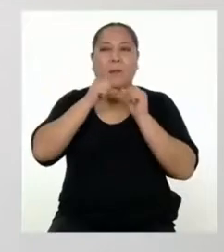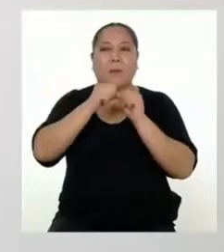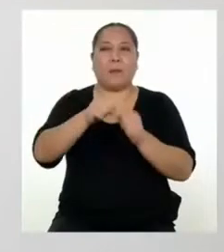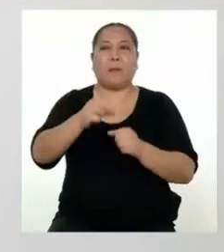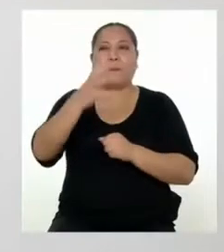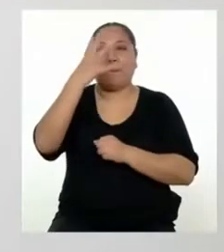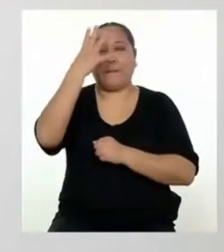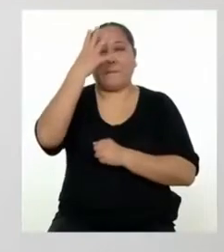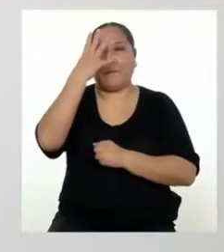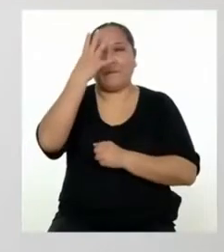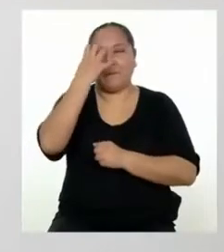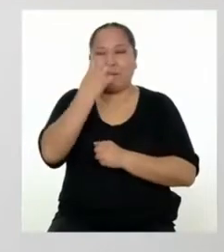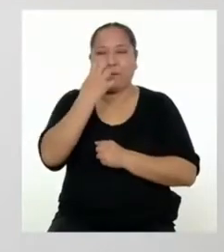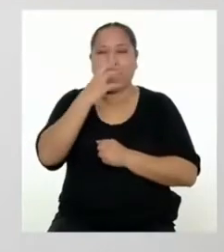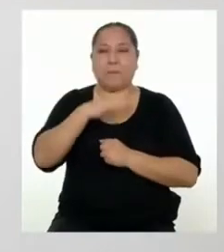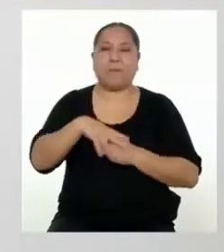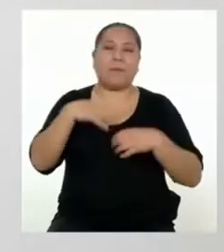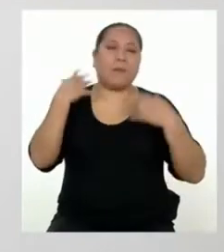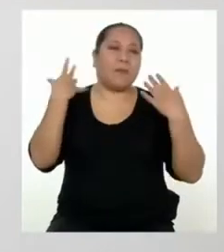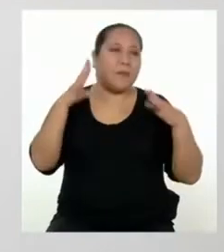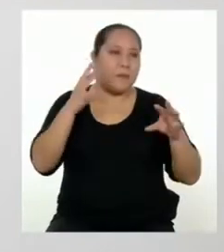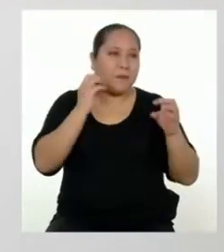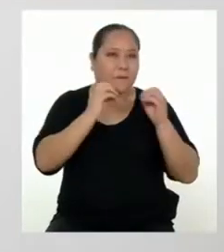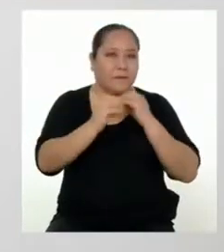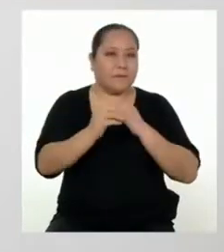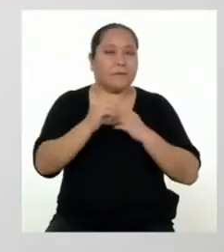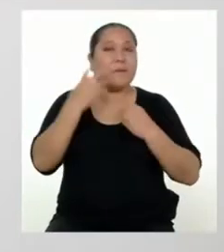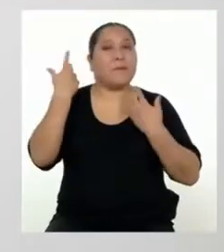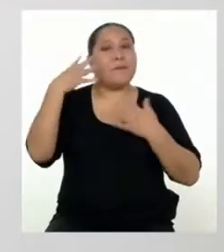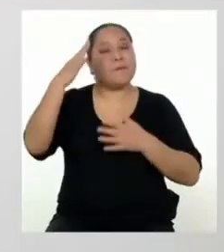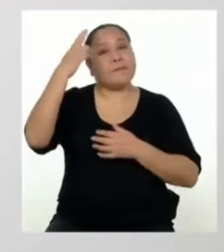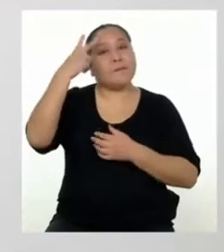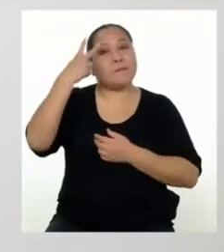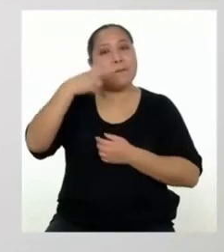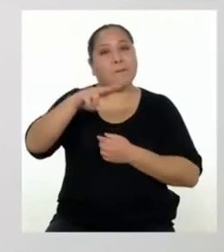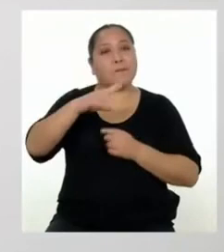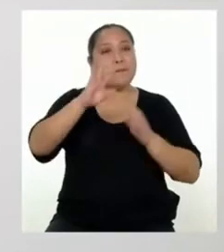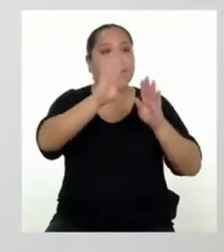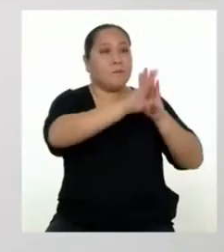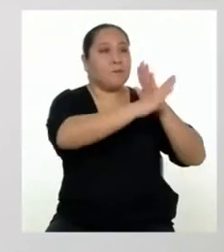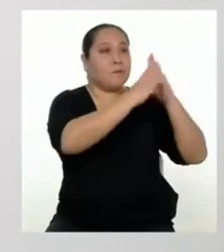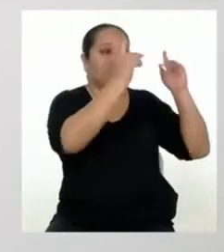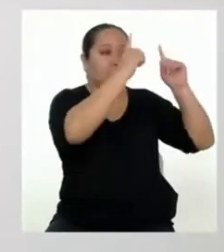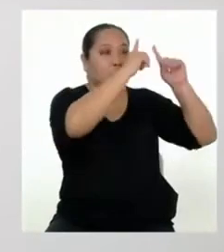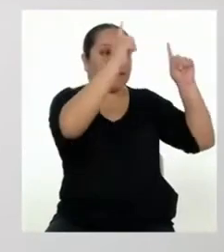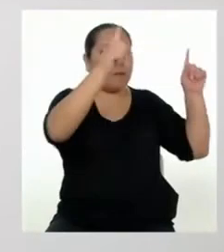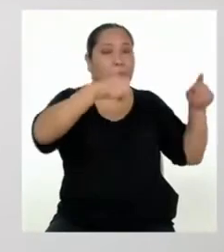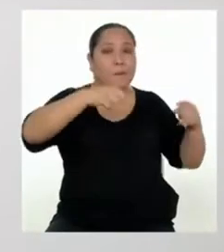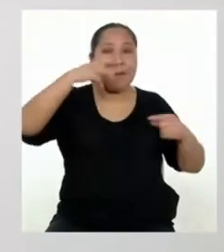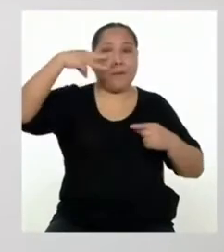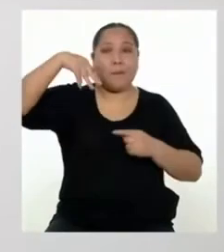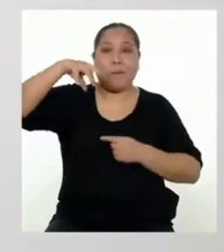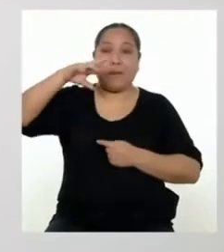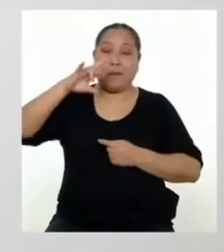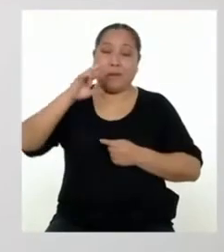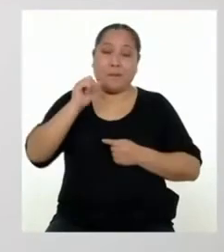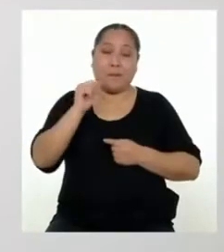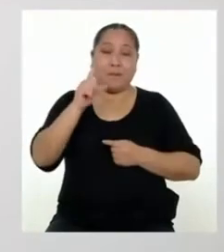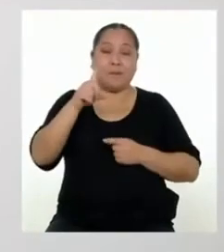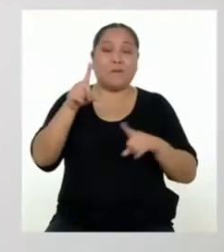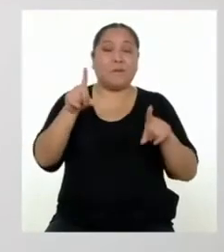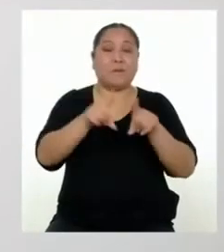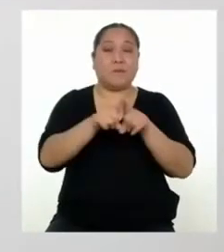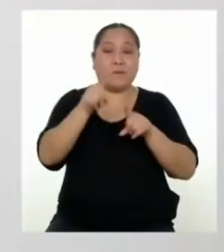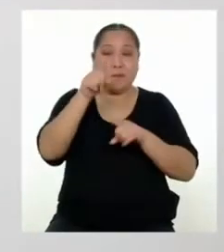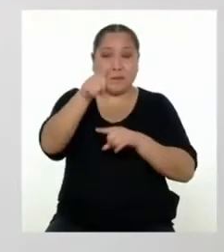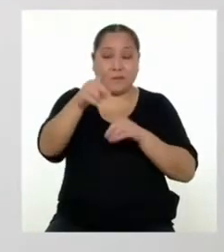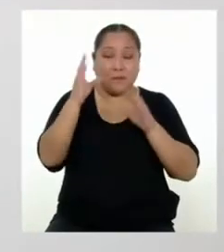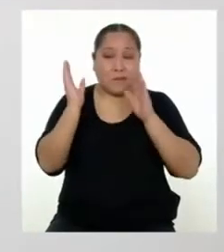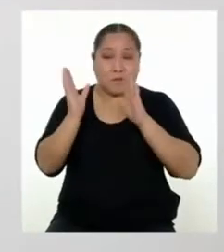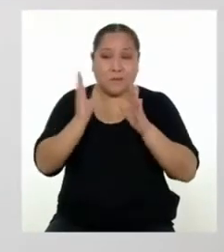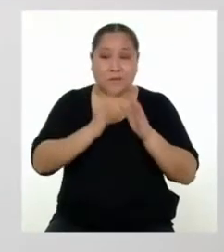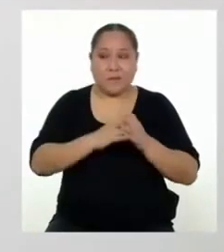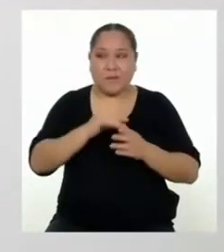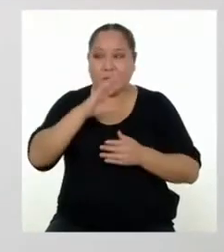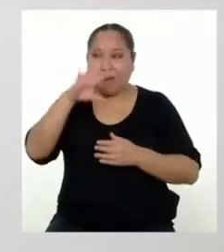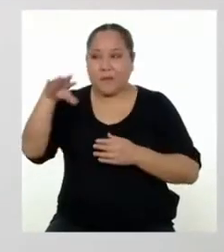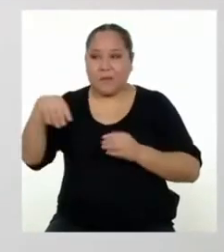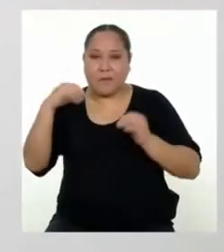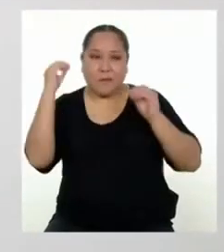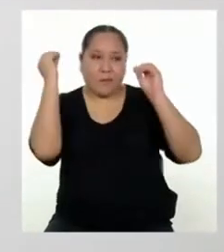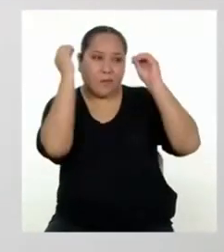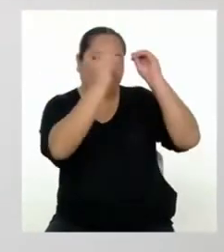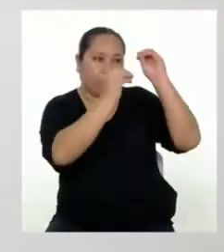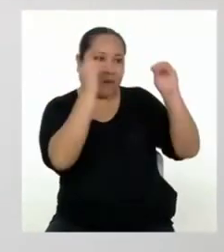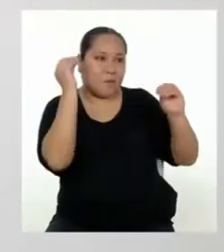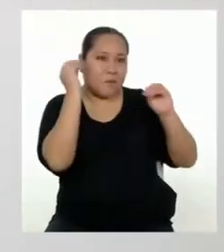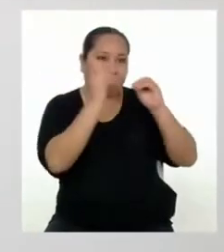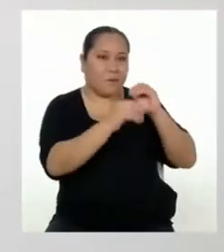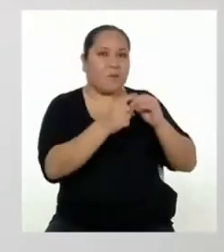Ya se les pasará. Y ya verás también que el periódico mural familiar que estás elaborando les servirá a todos para publicar